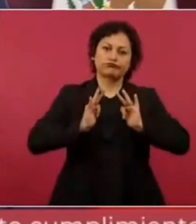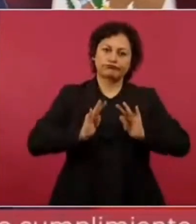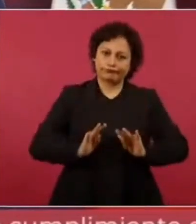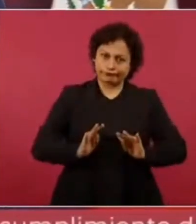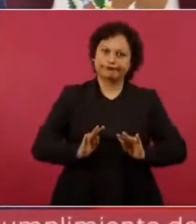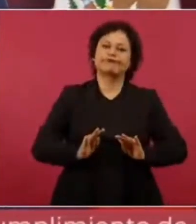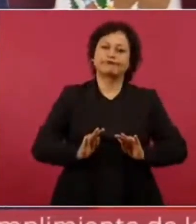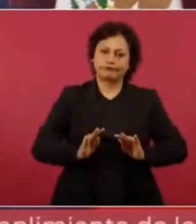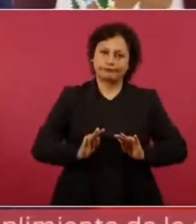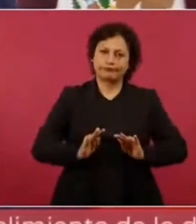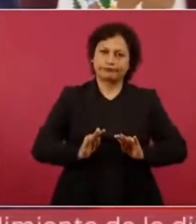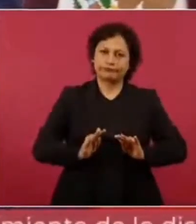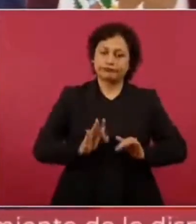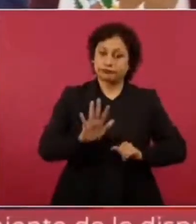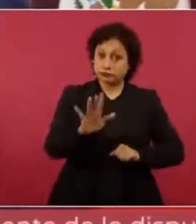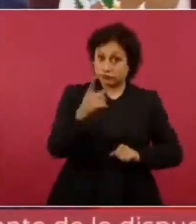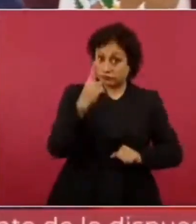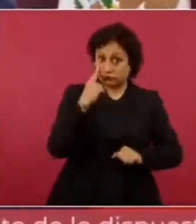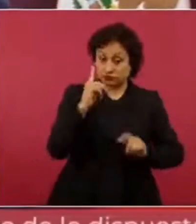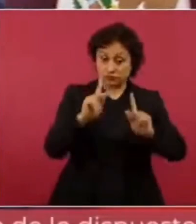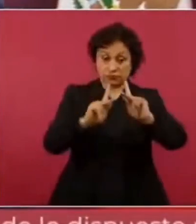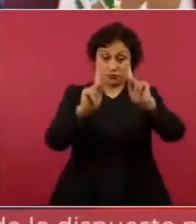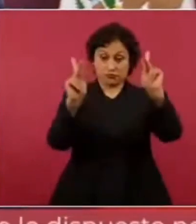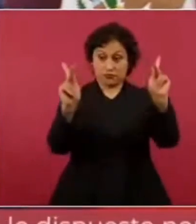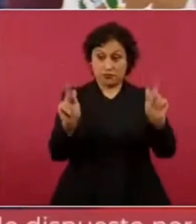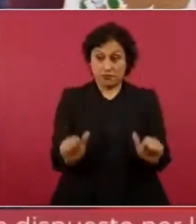la paz es fruto de la justicia